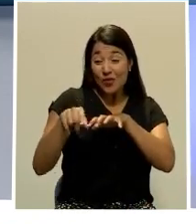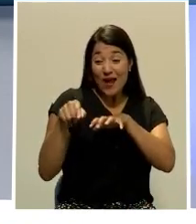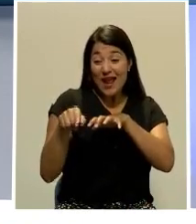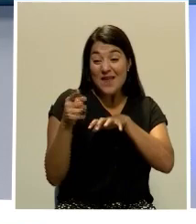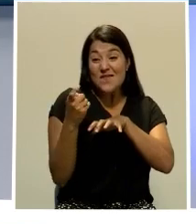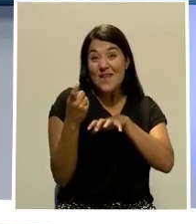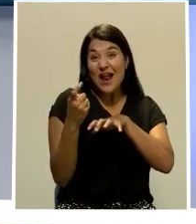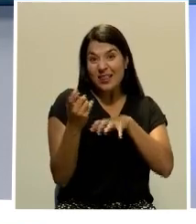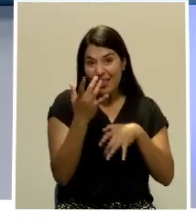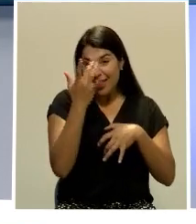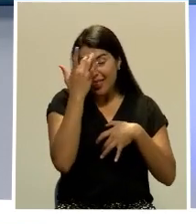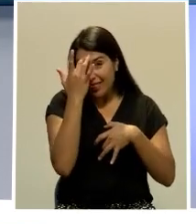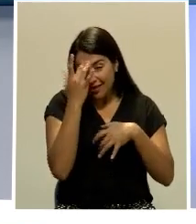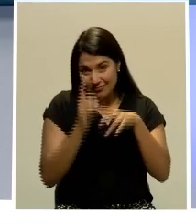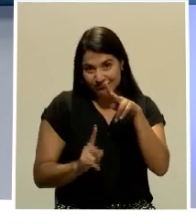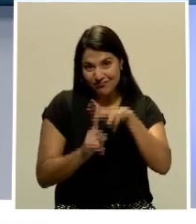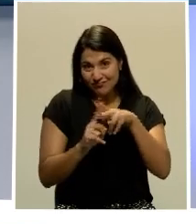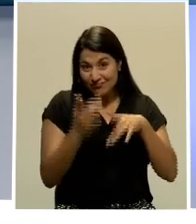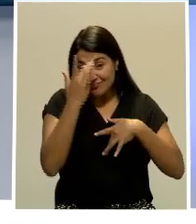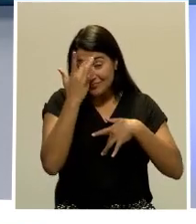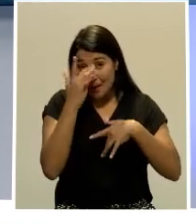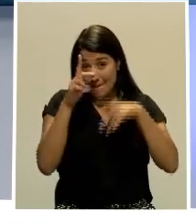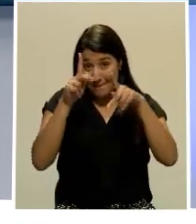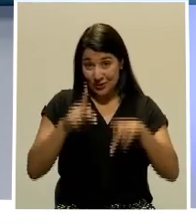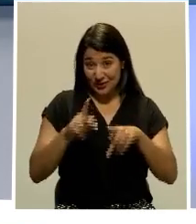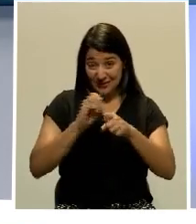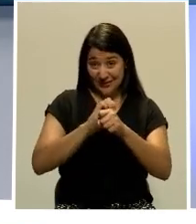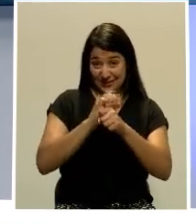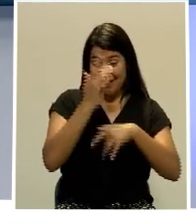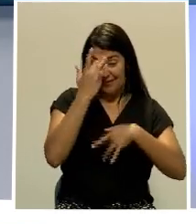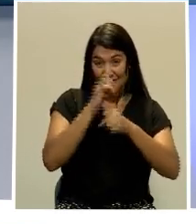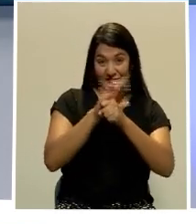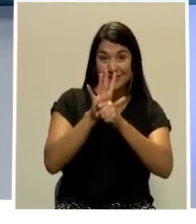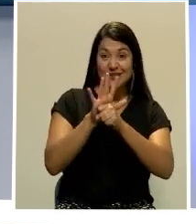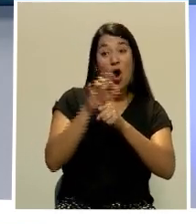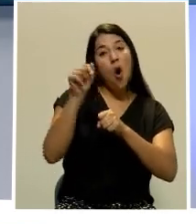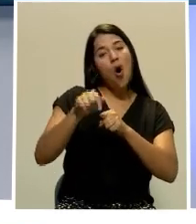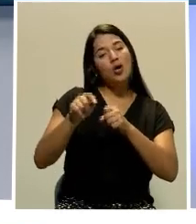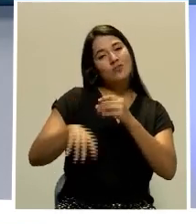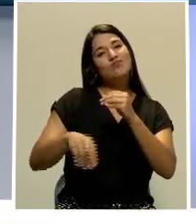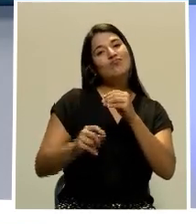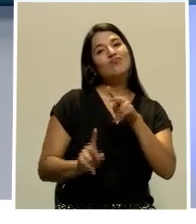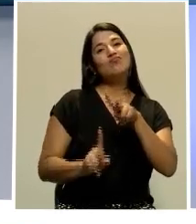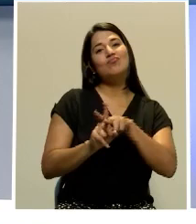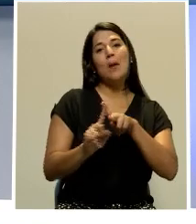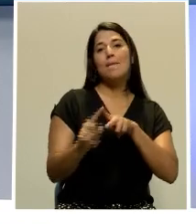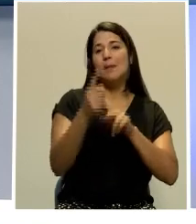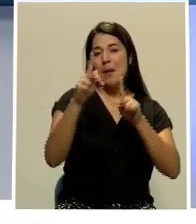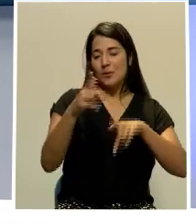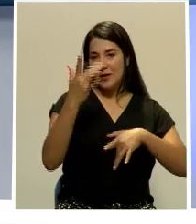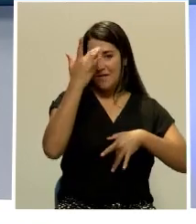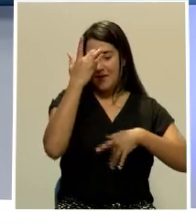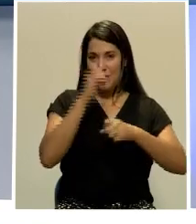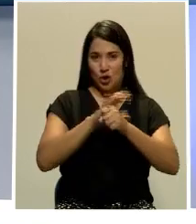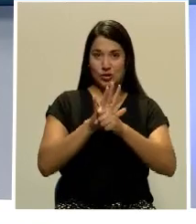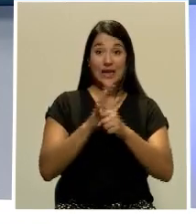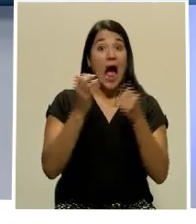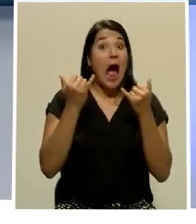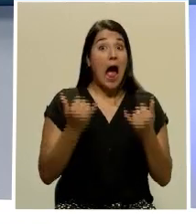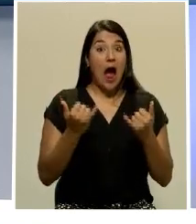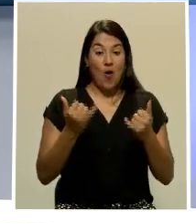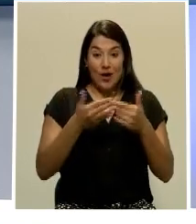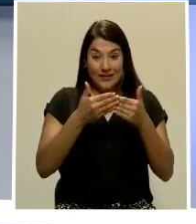inmune al contagio del coronavirus, confirmó su primer caso de COVID-19. A partir de este momento